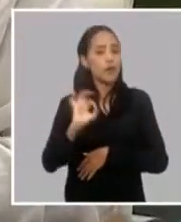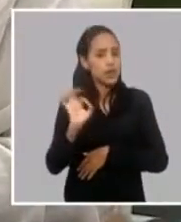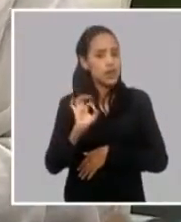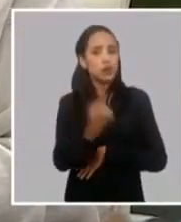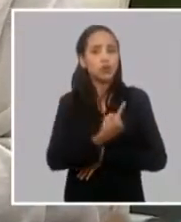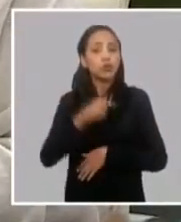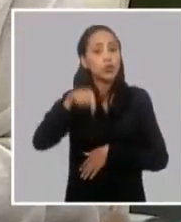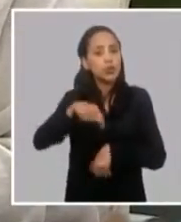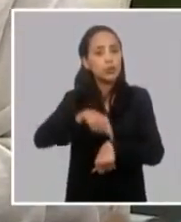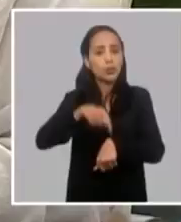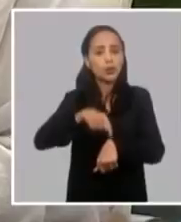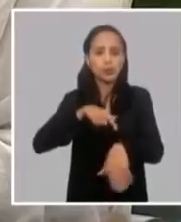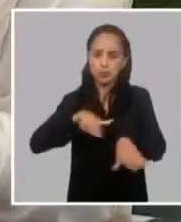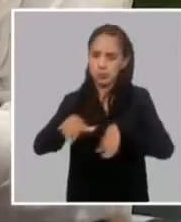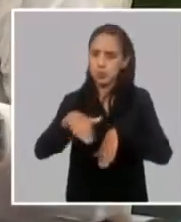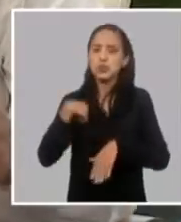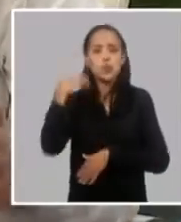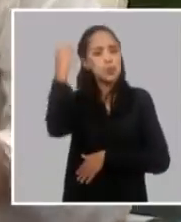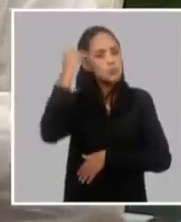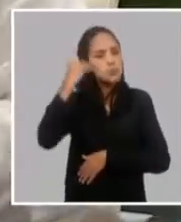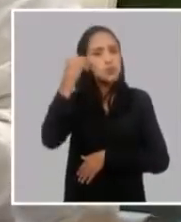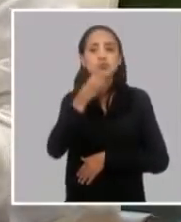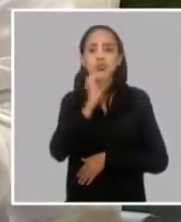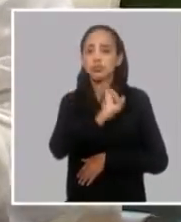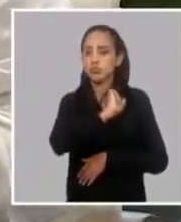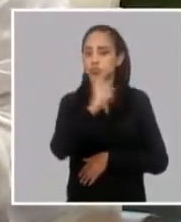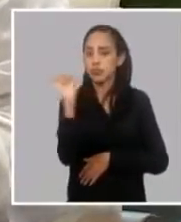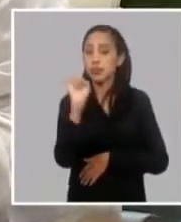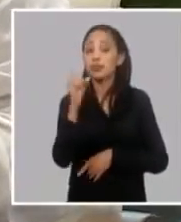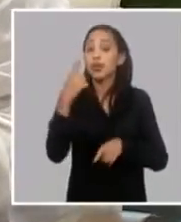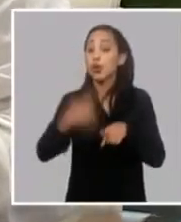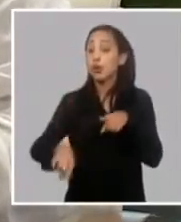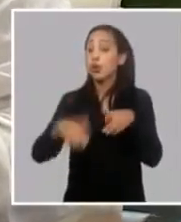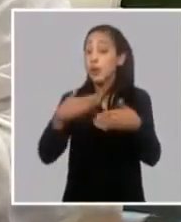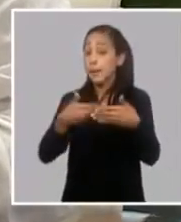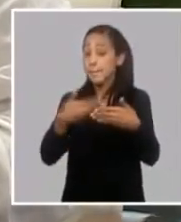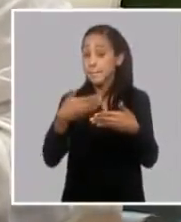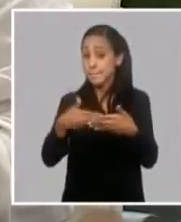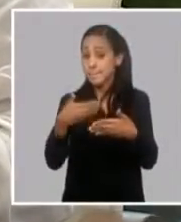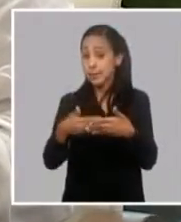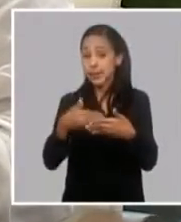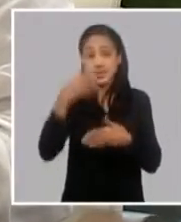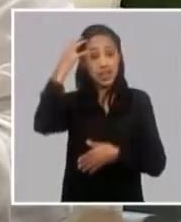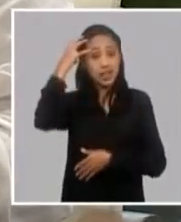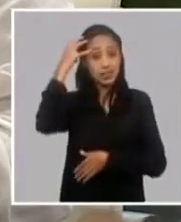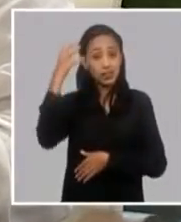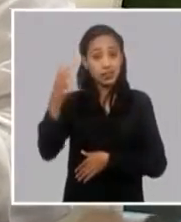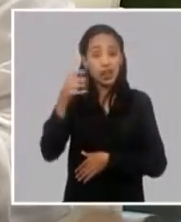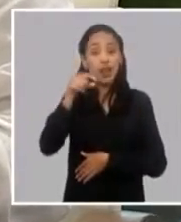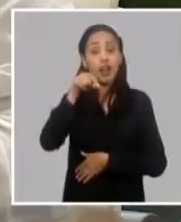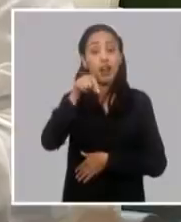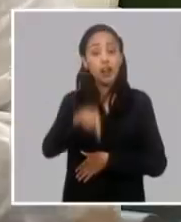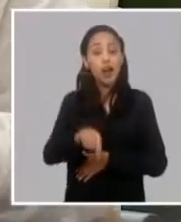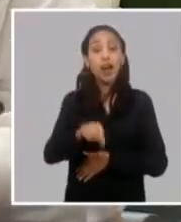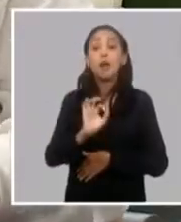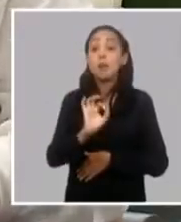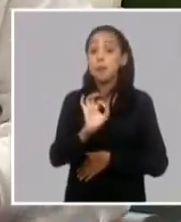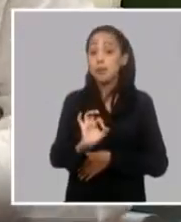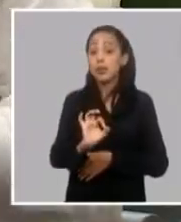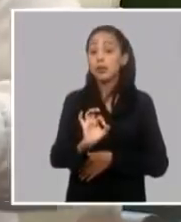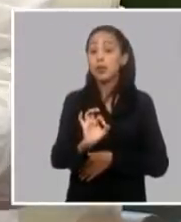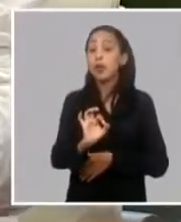ello y lo podemos alcanzar ya lo que es la micro, pequeña y mediana empresa estatal ya entonces si va en paralelo